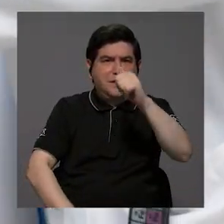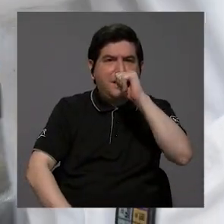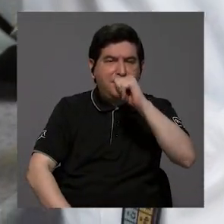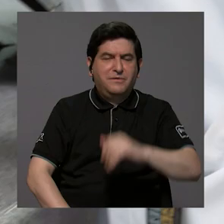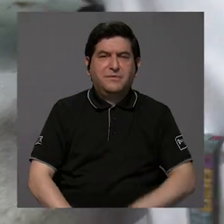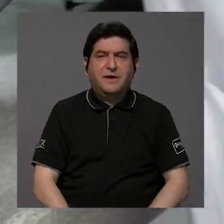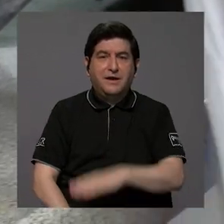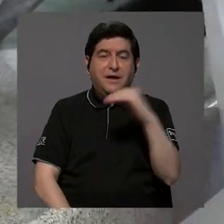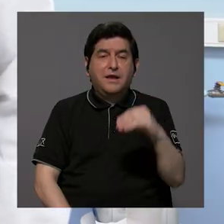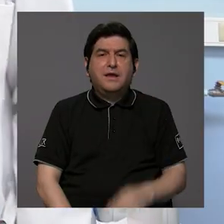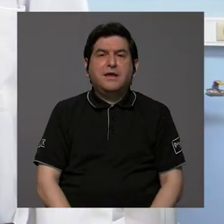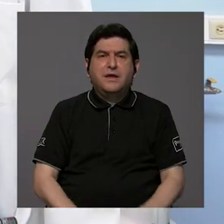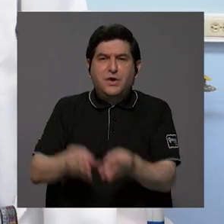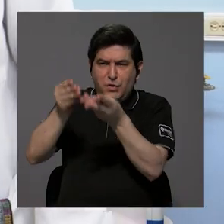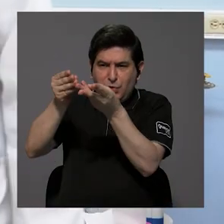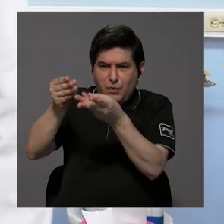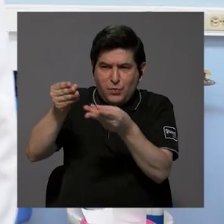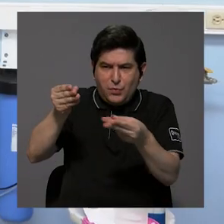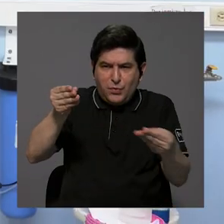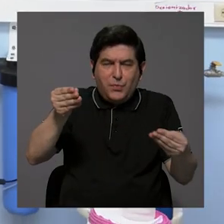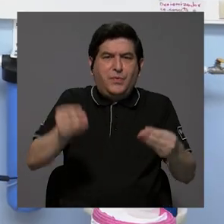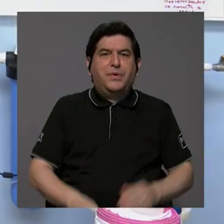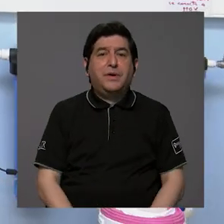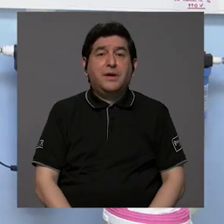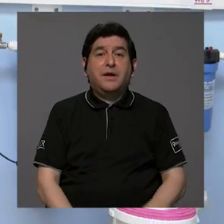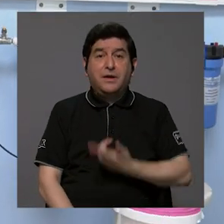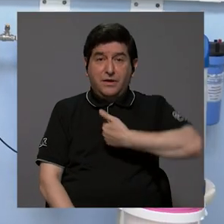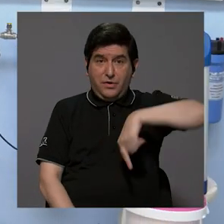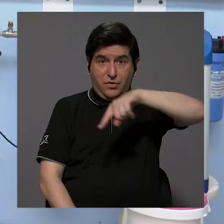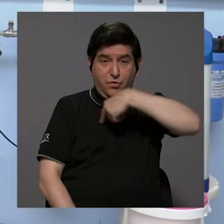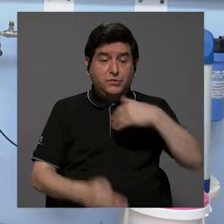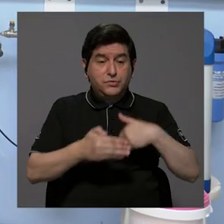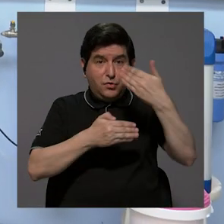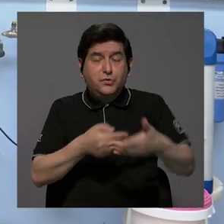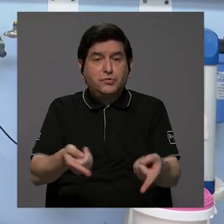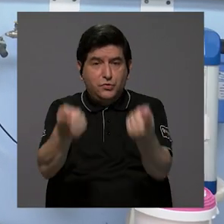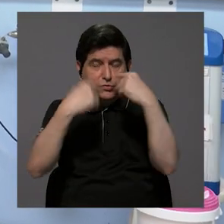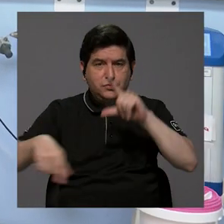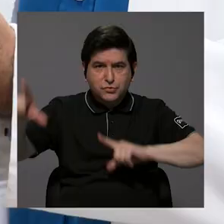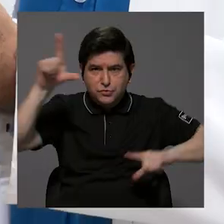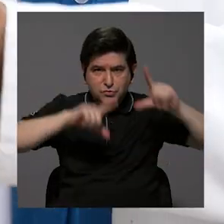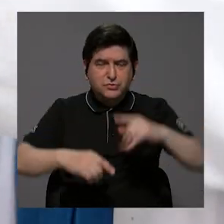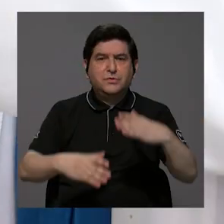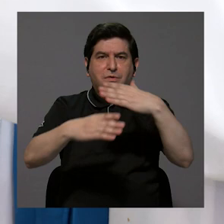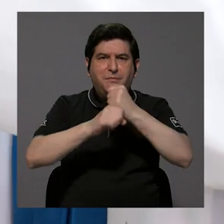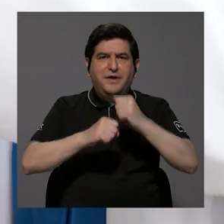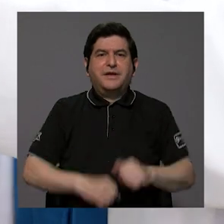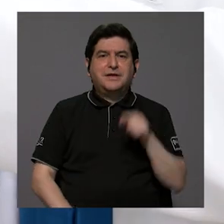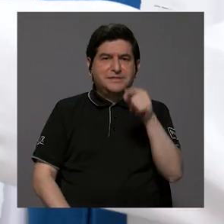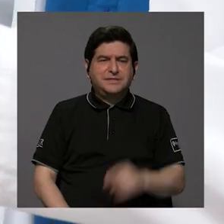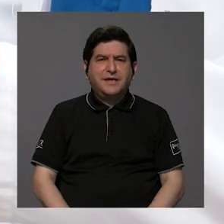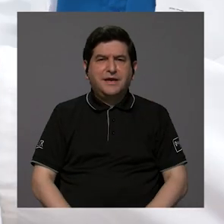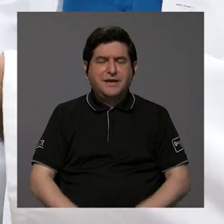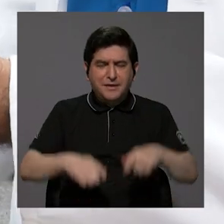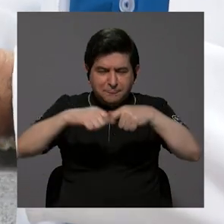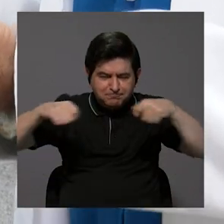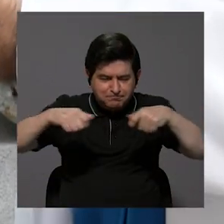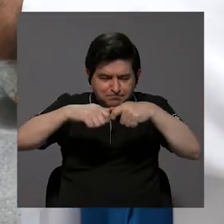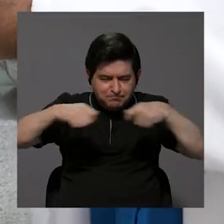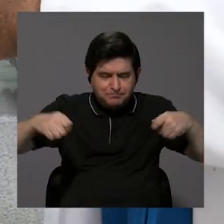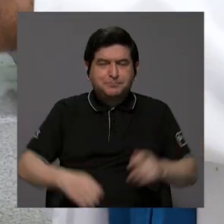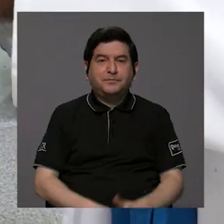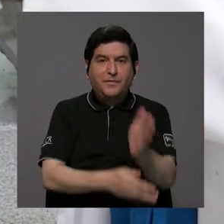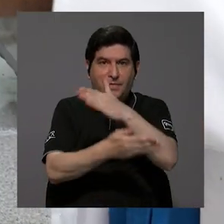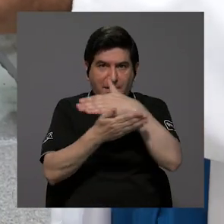superficie y muestras discretas también de sedimentos que nos permiten luego traerlas al laboratorio y hacer estas mediciones. Para la